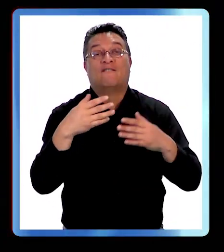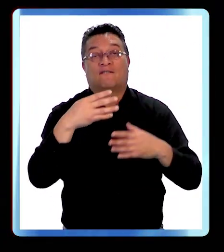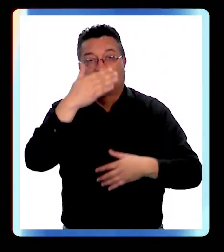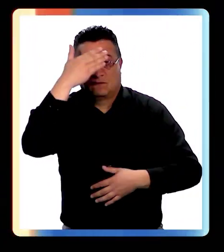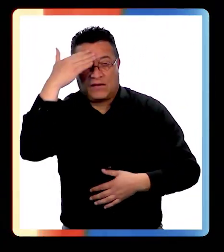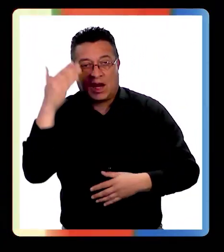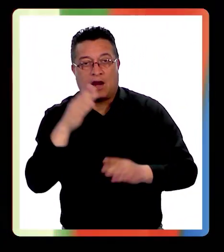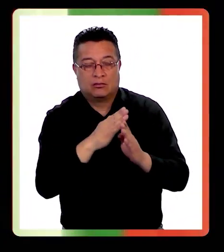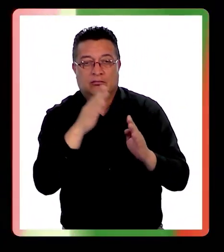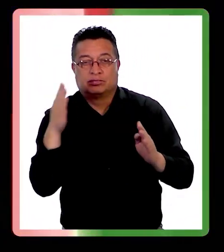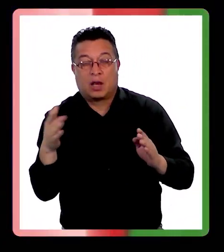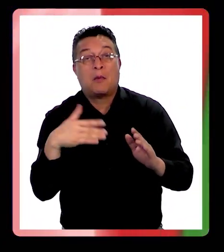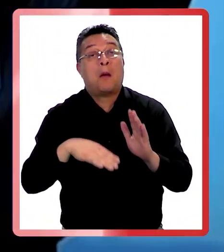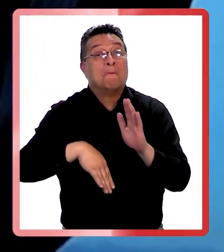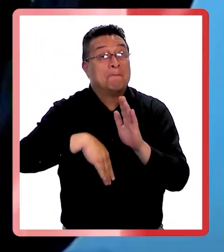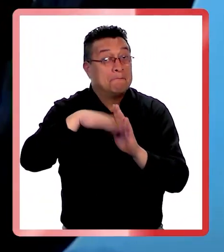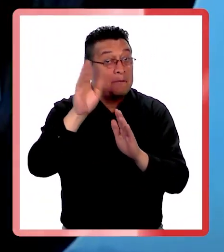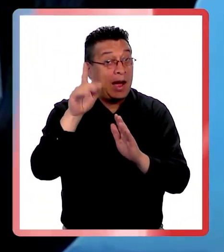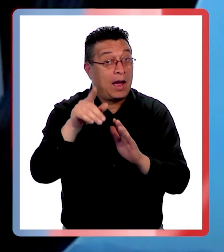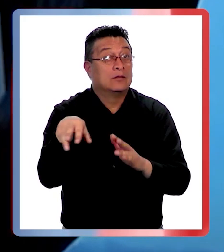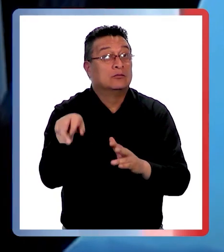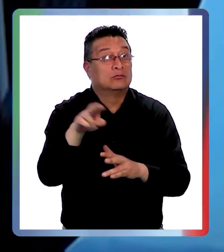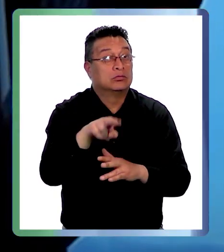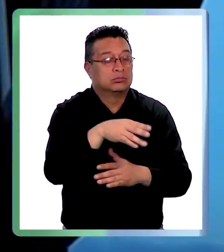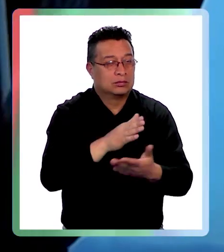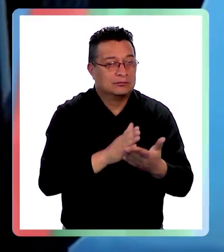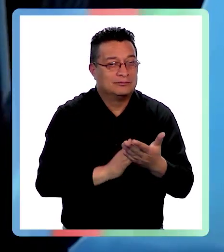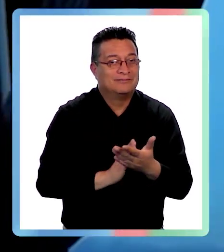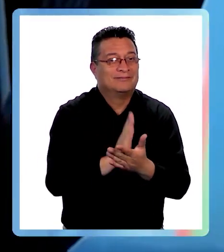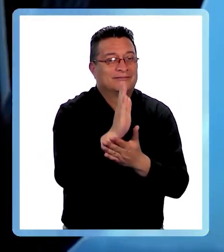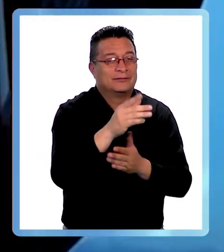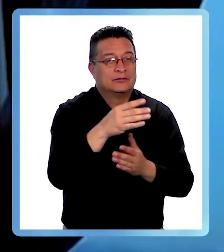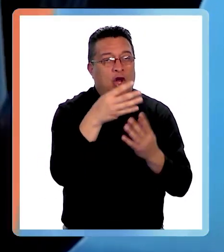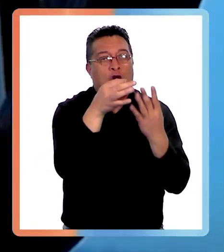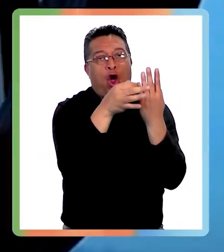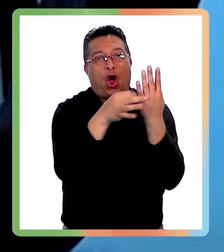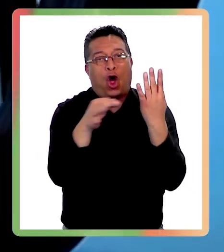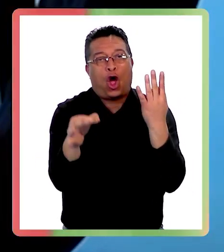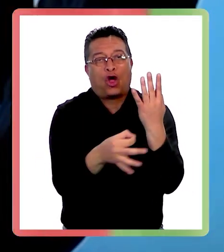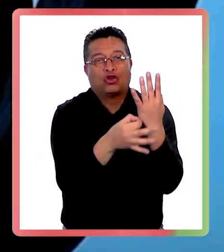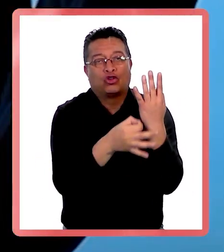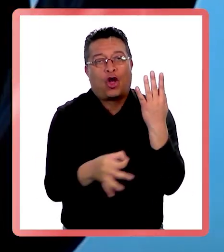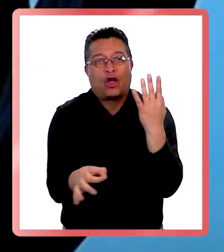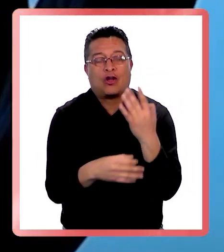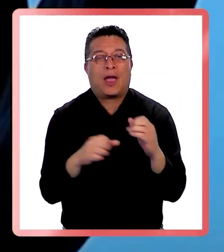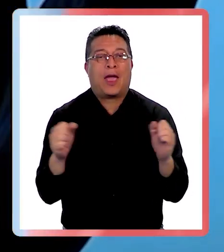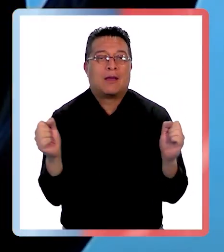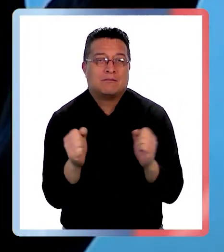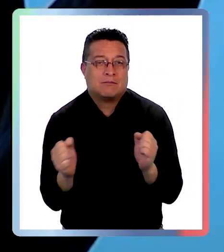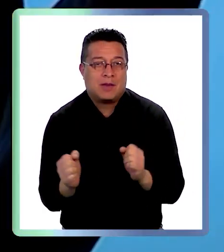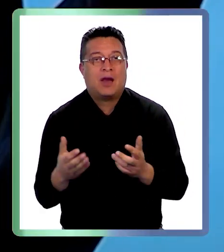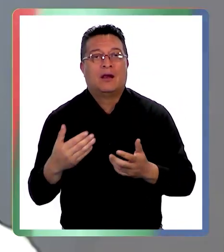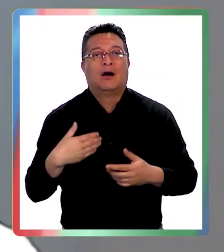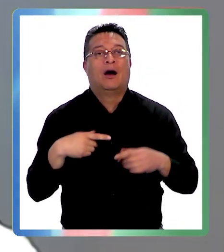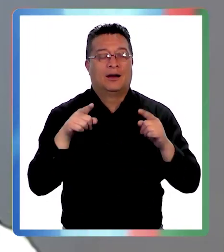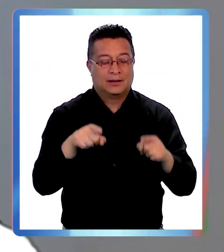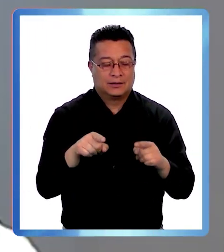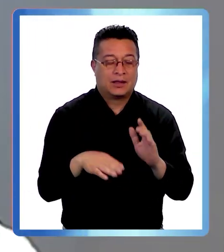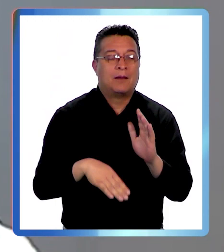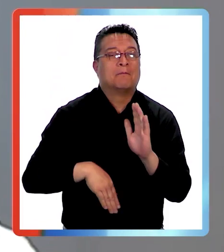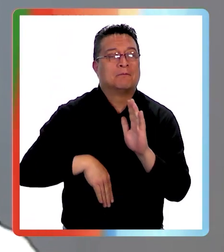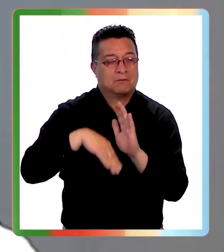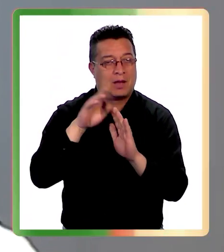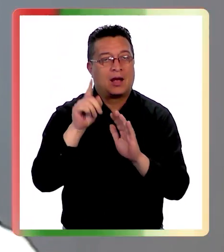lo usual es en el momento de inicio del otoño y el invierno en donde se producen estos